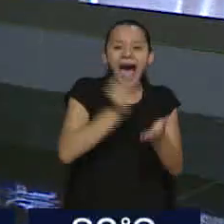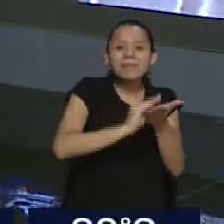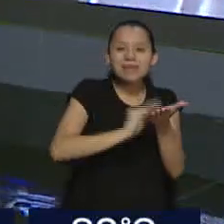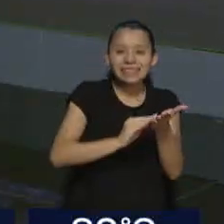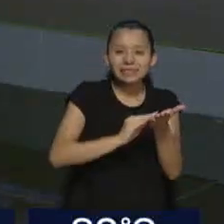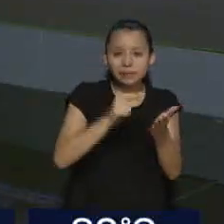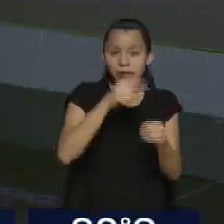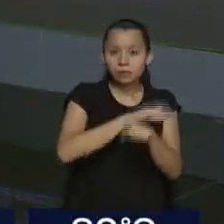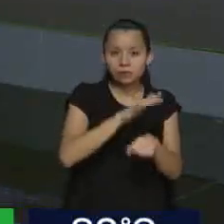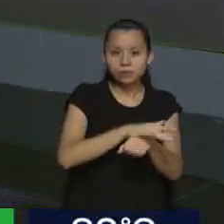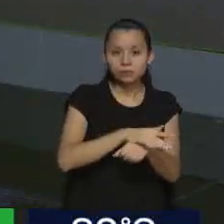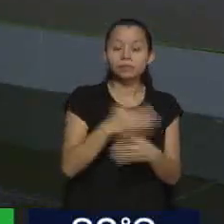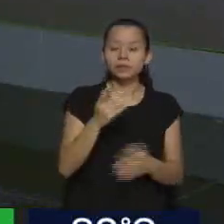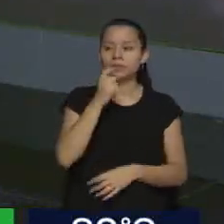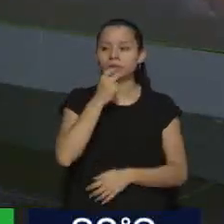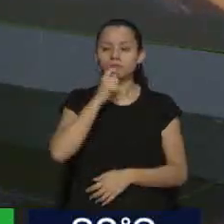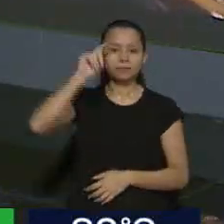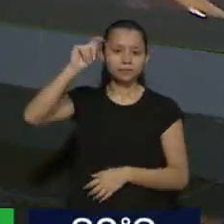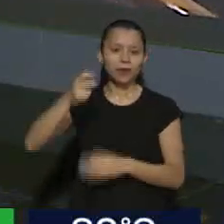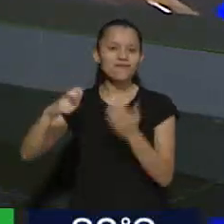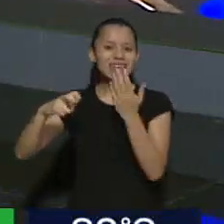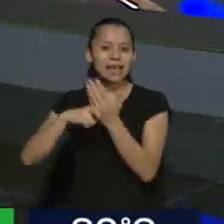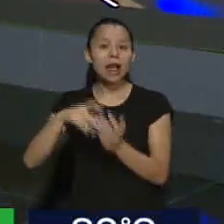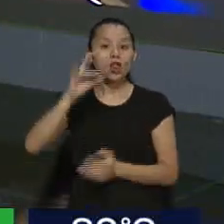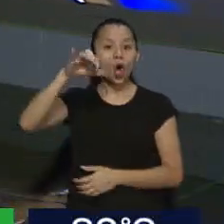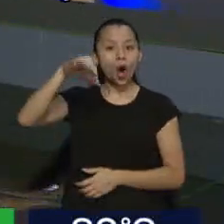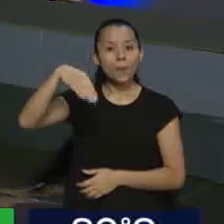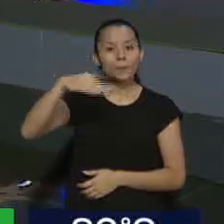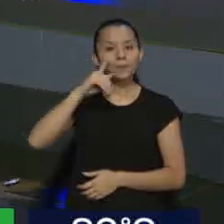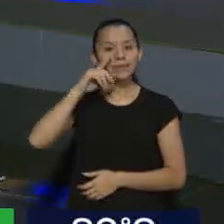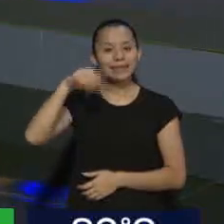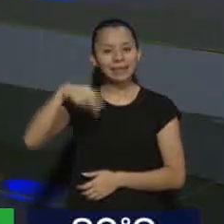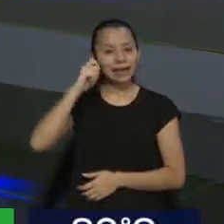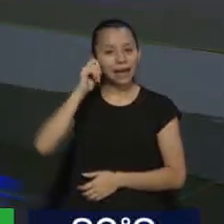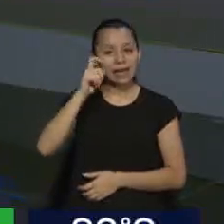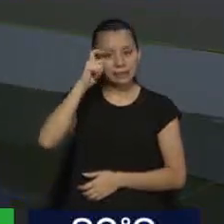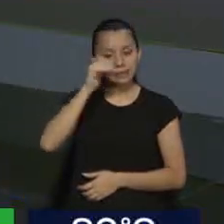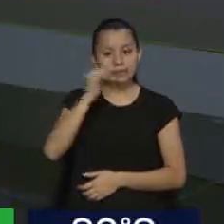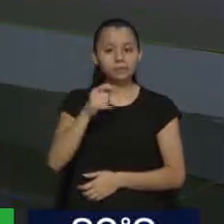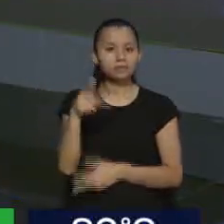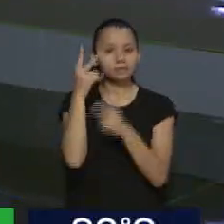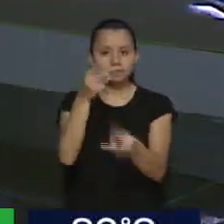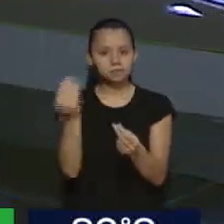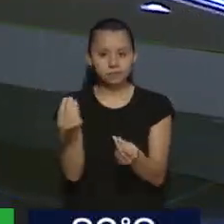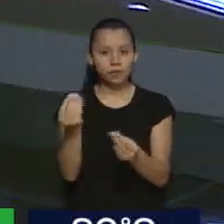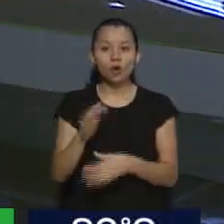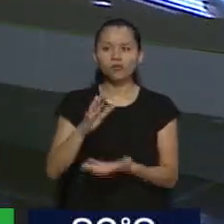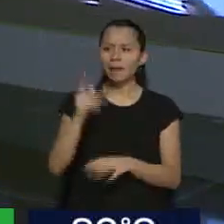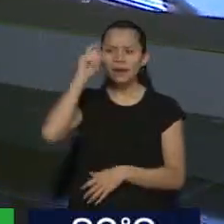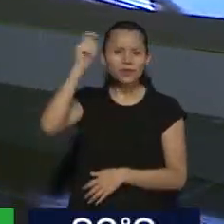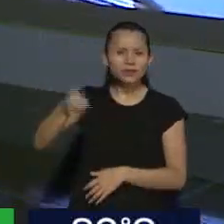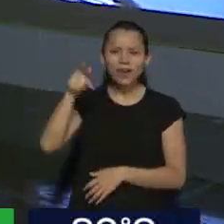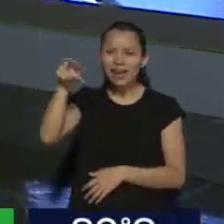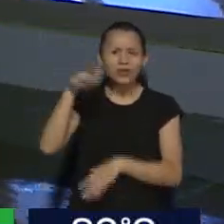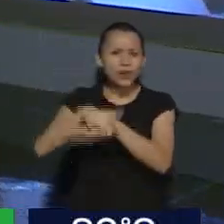Laboral, que es Juan Manuel Domínguez, dijo, miren, esto no es competencia del Por eso el fallo ha dividido. Por eso, por